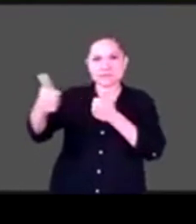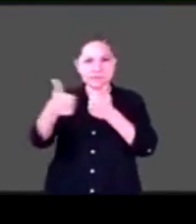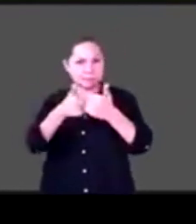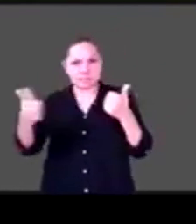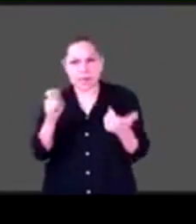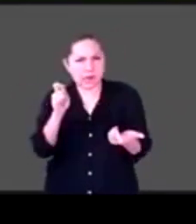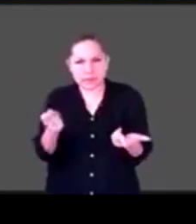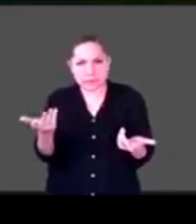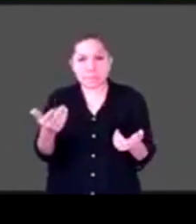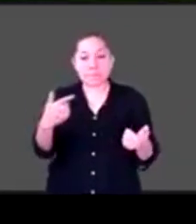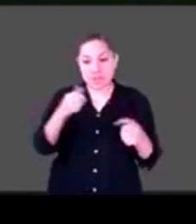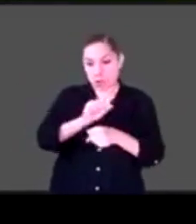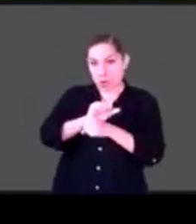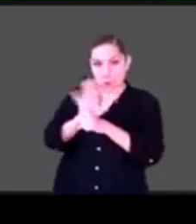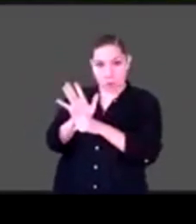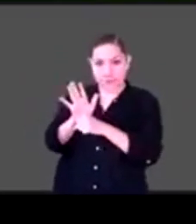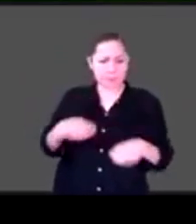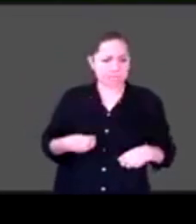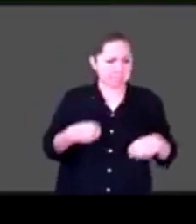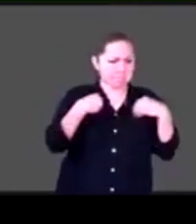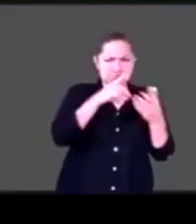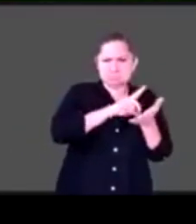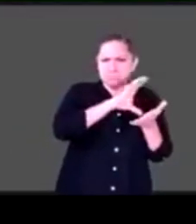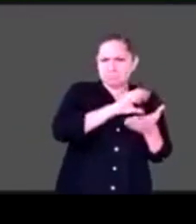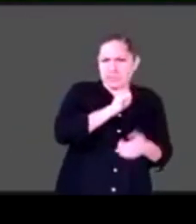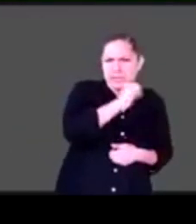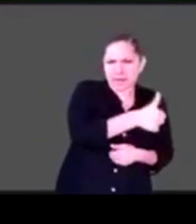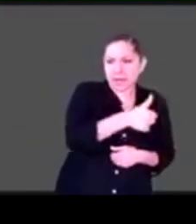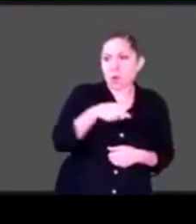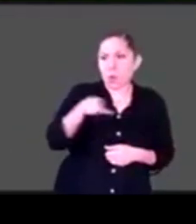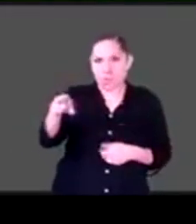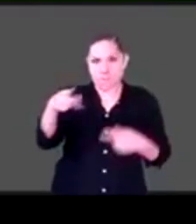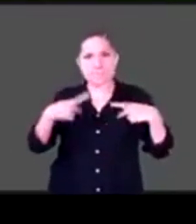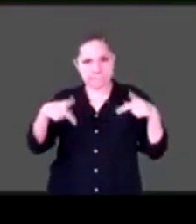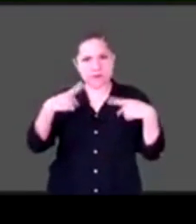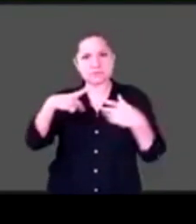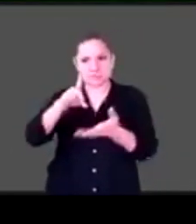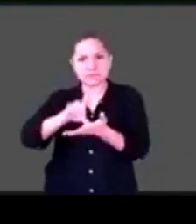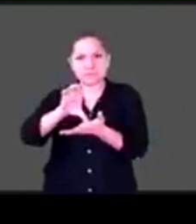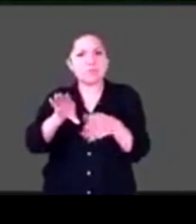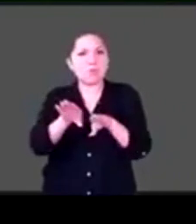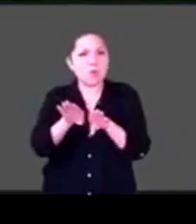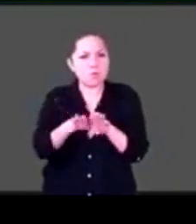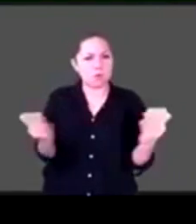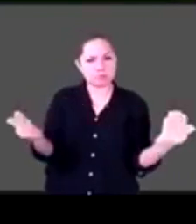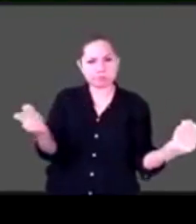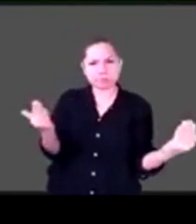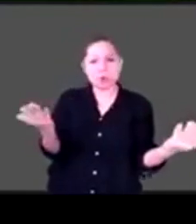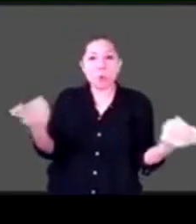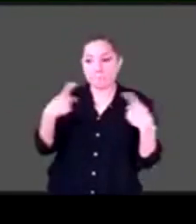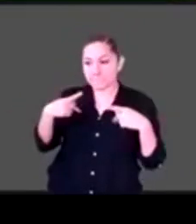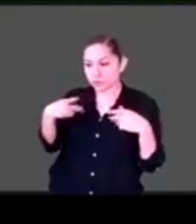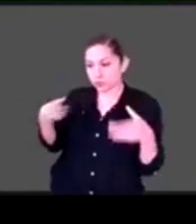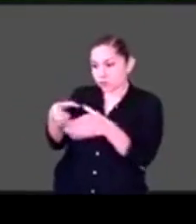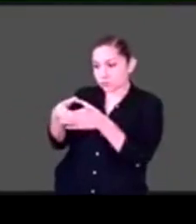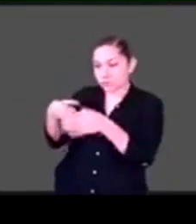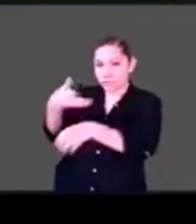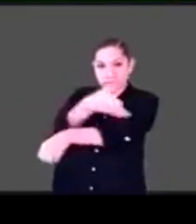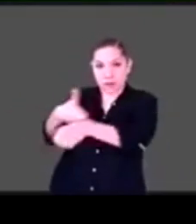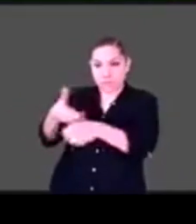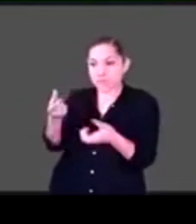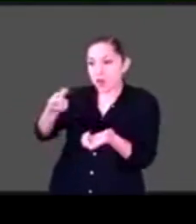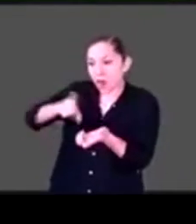discapacidad y cómo lo viven también quienes tienen en su familia y en su entorno a alguien con discapacidad. Siempre es muy valioso, la verdad,